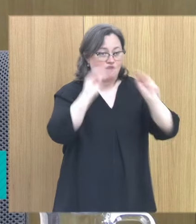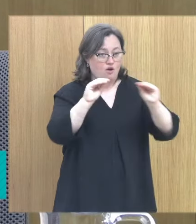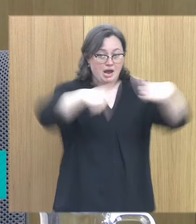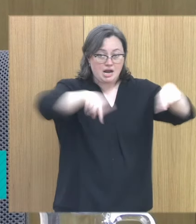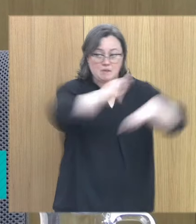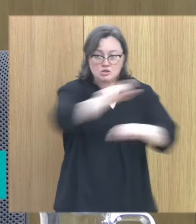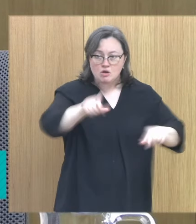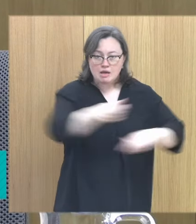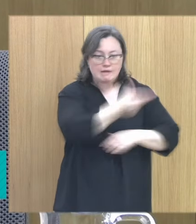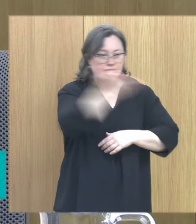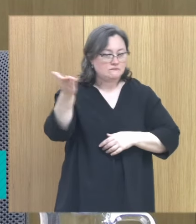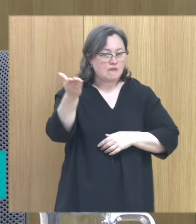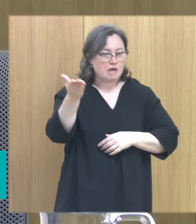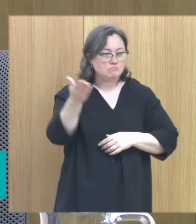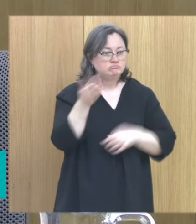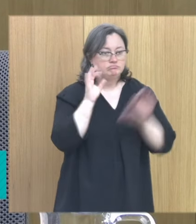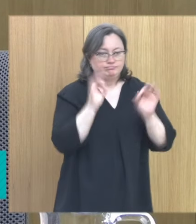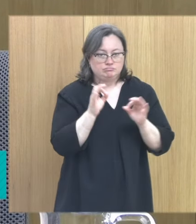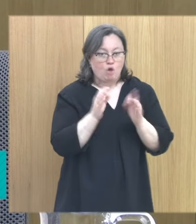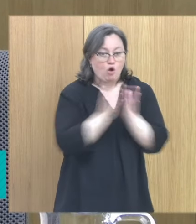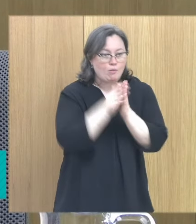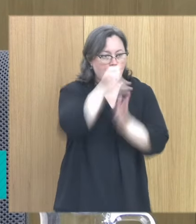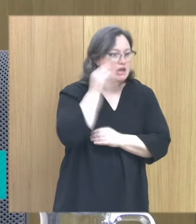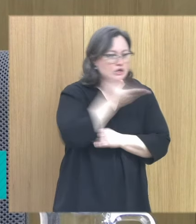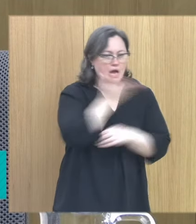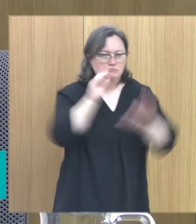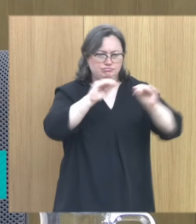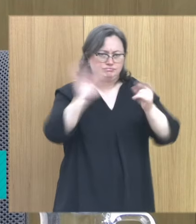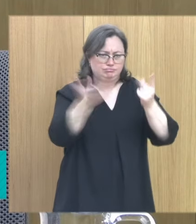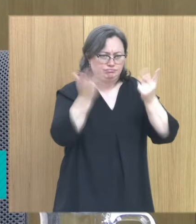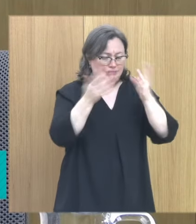tantas y tantas personas y tantos compañeros y compañeras.